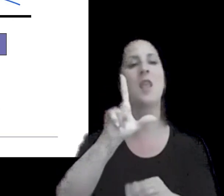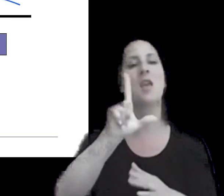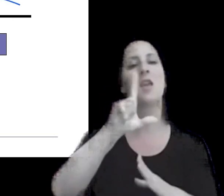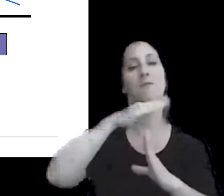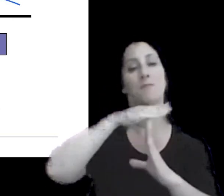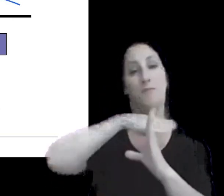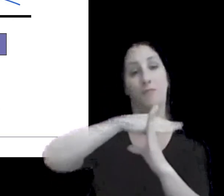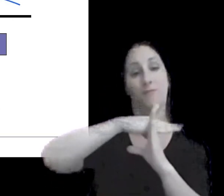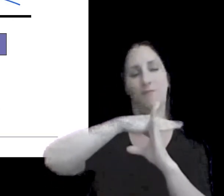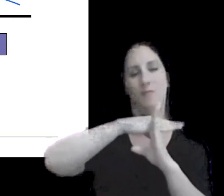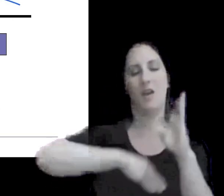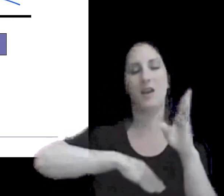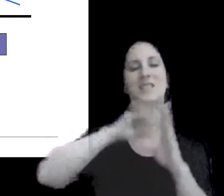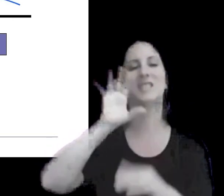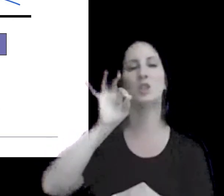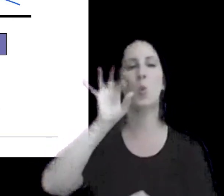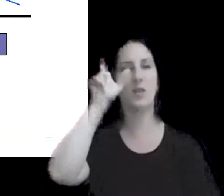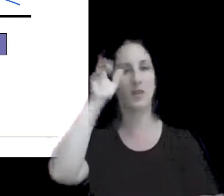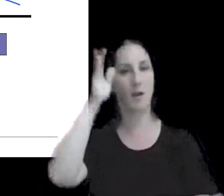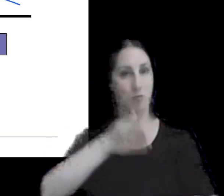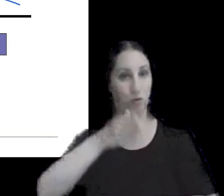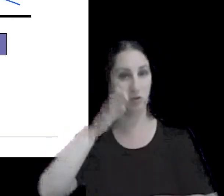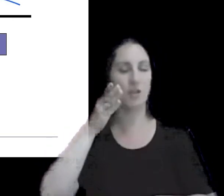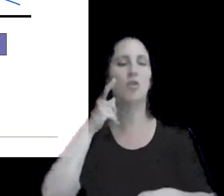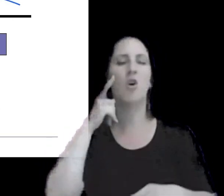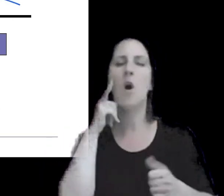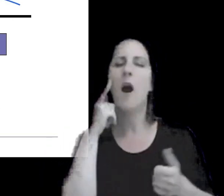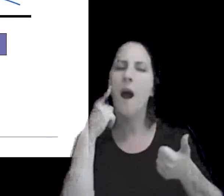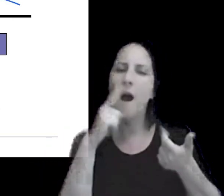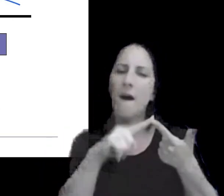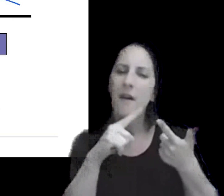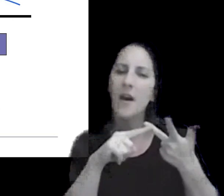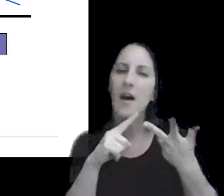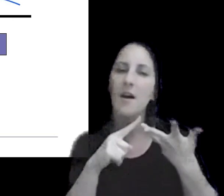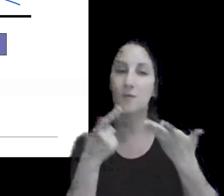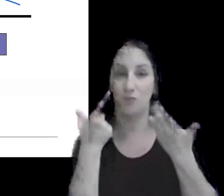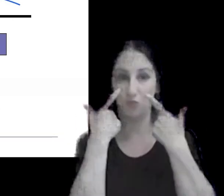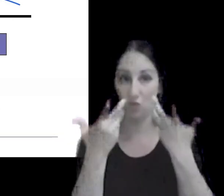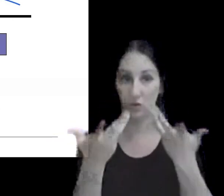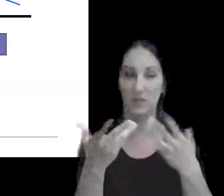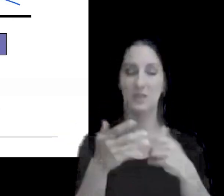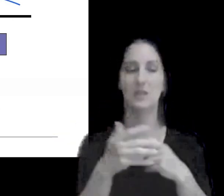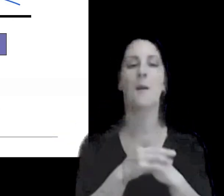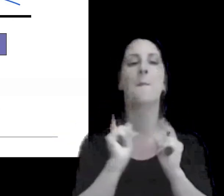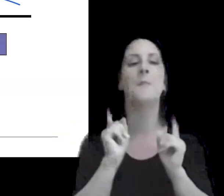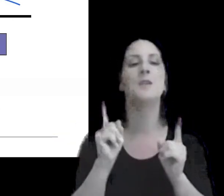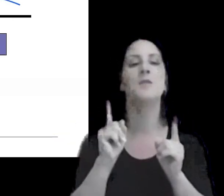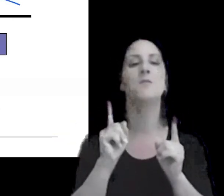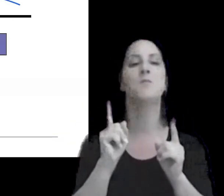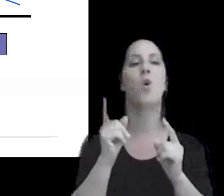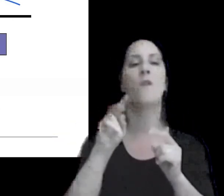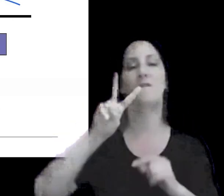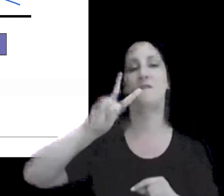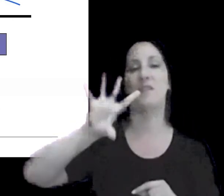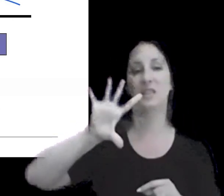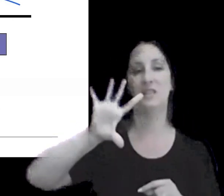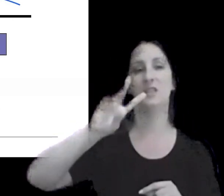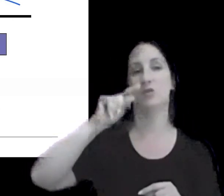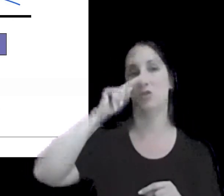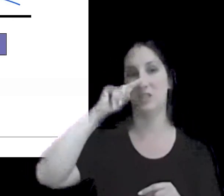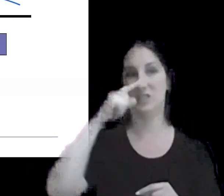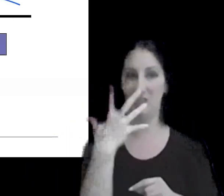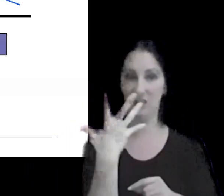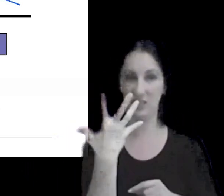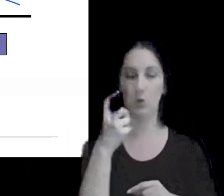el 50% de las observaciones centrales de la muestra establecido por el cuartil 25 y el cuartil 75